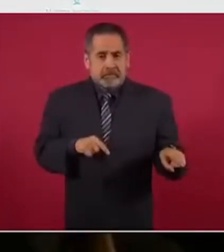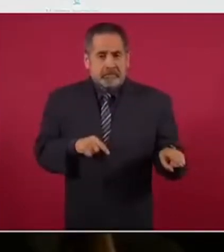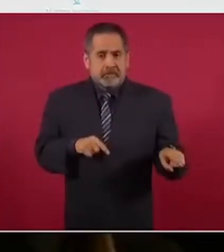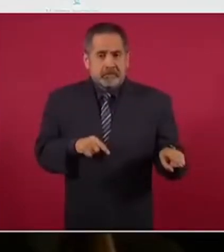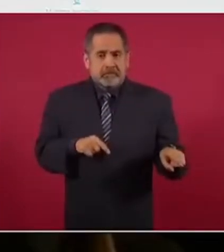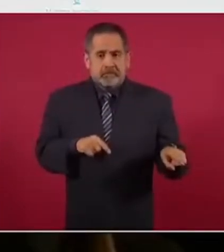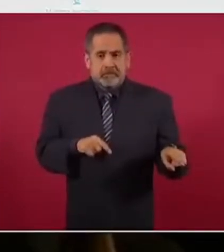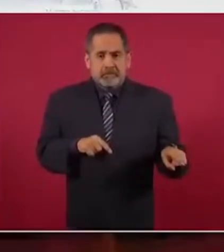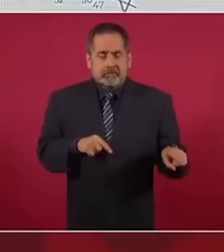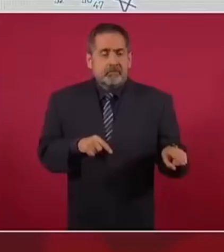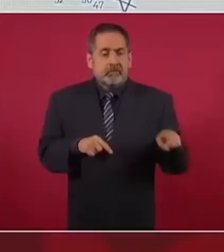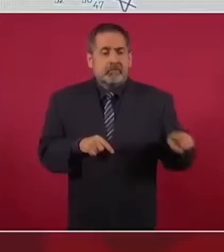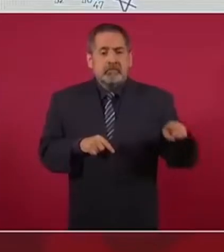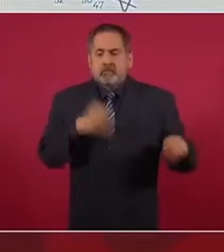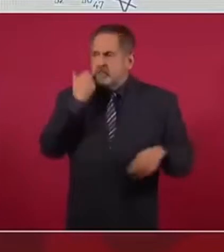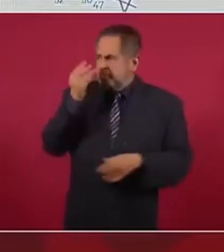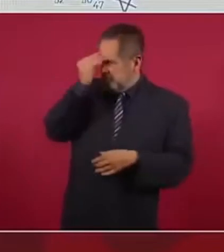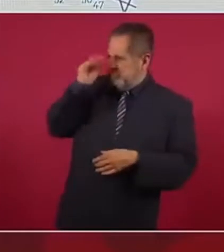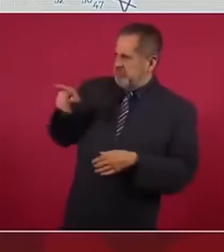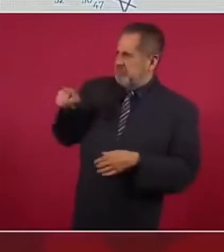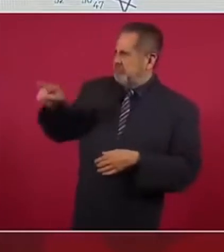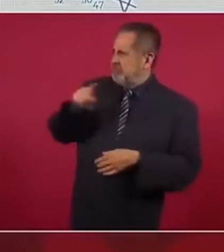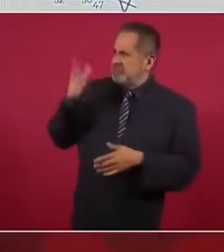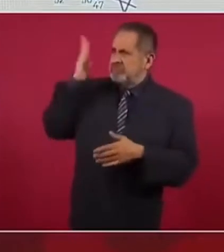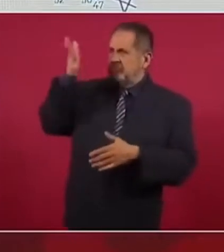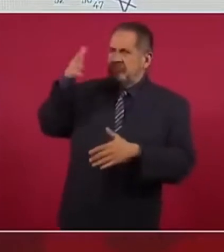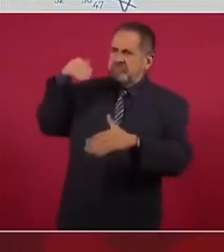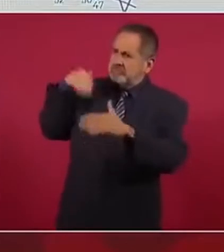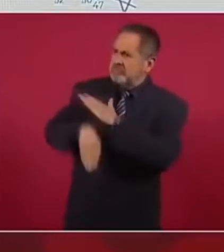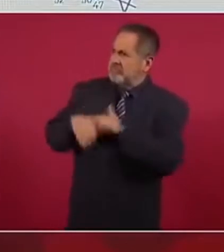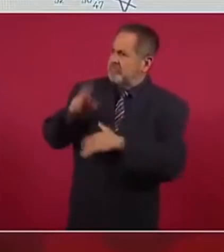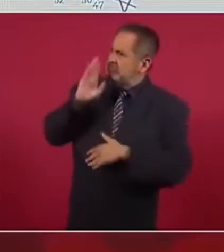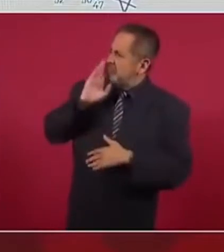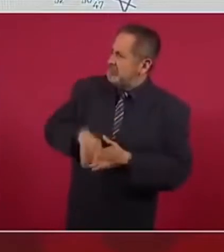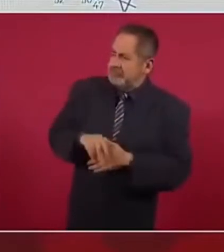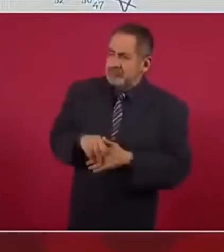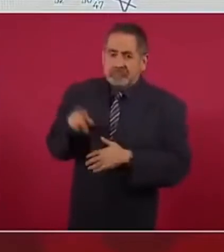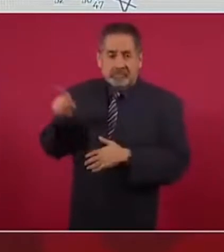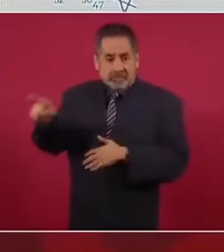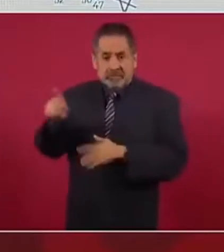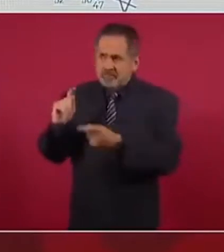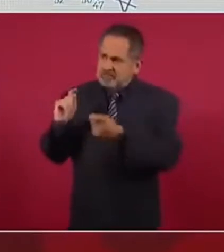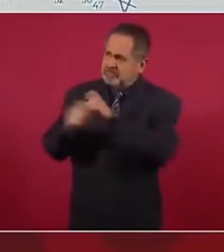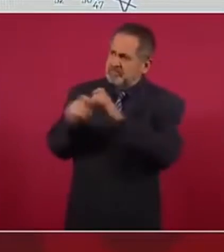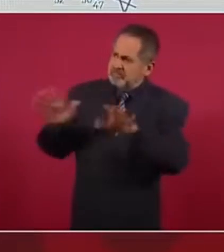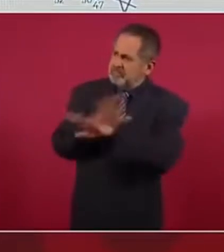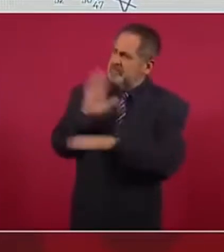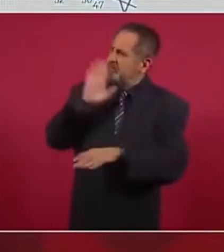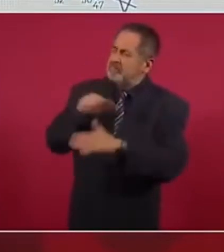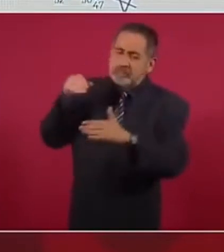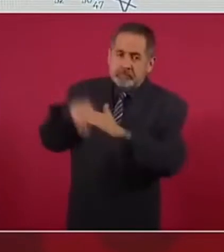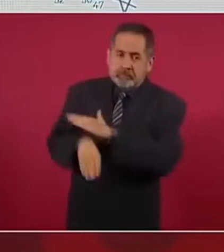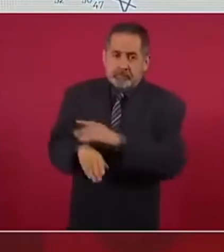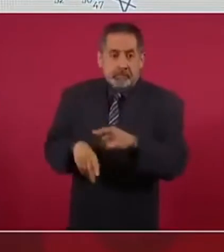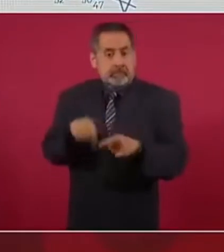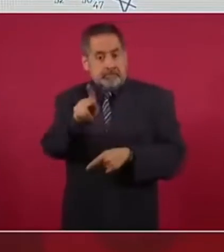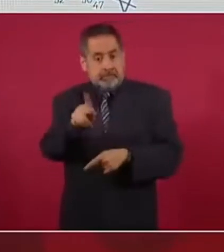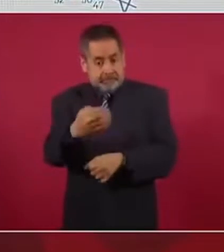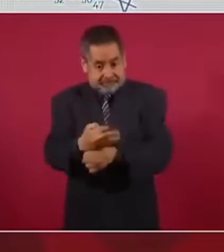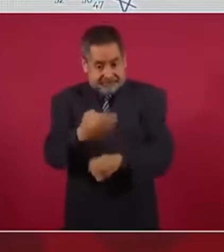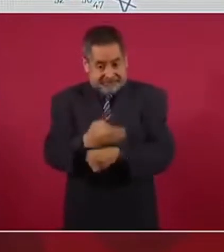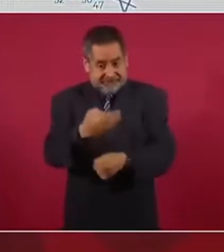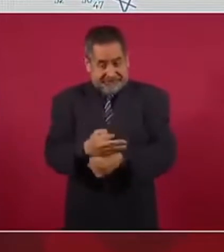que nos vaya mal para que fracase nuestro proceso de transformación, nada más que hasta ahora,